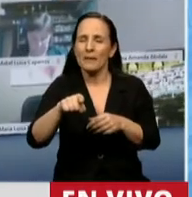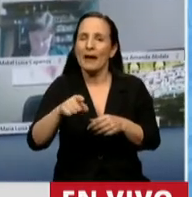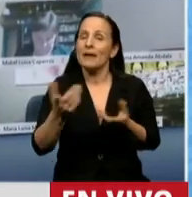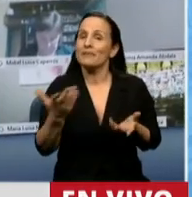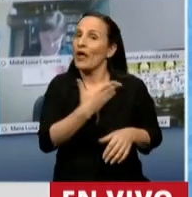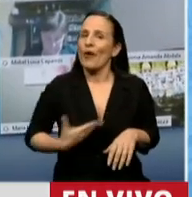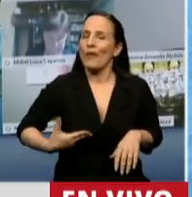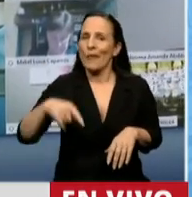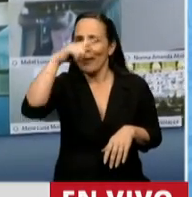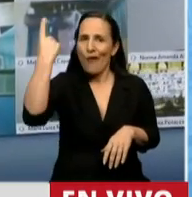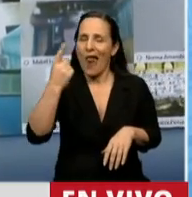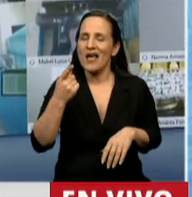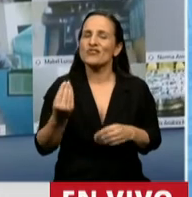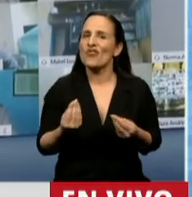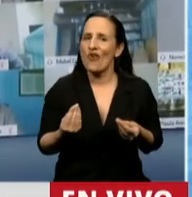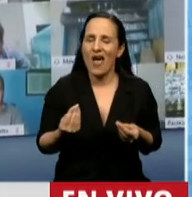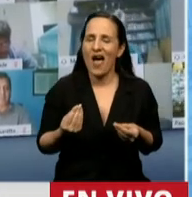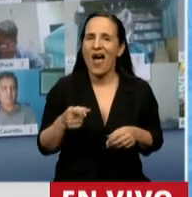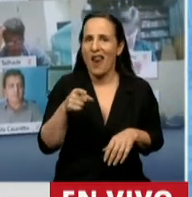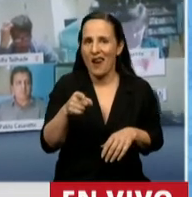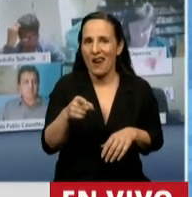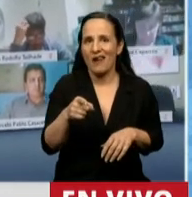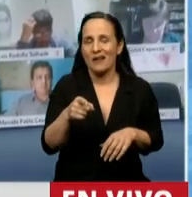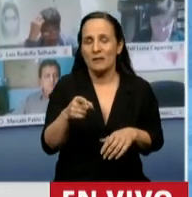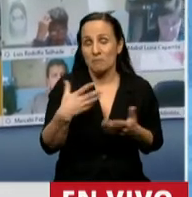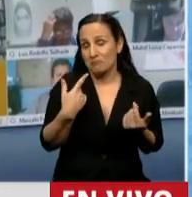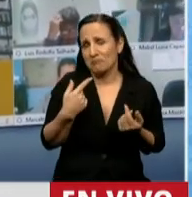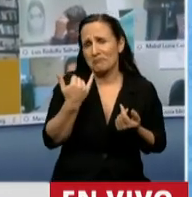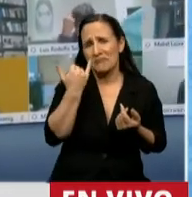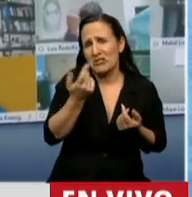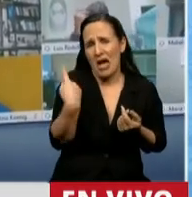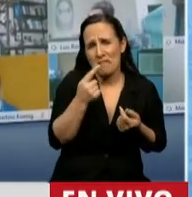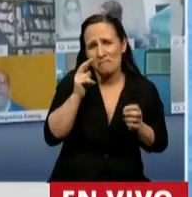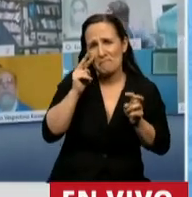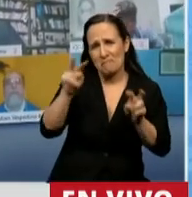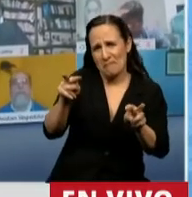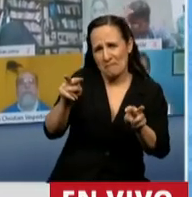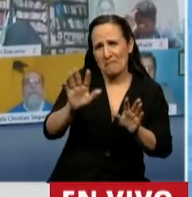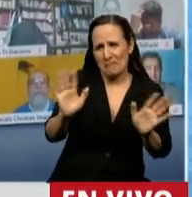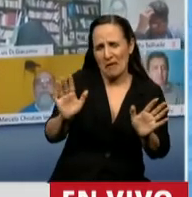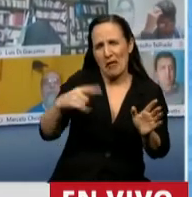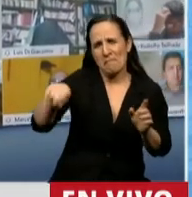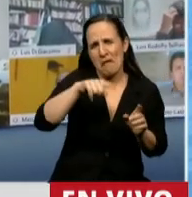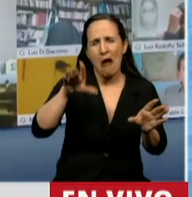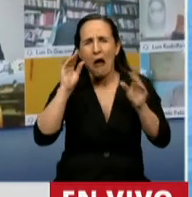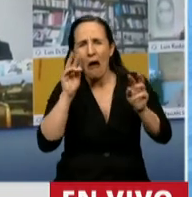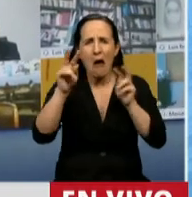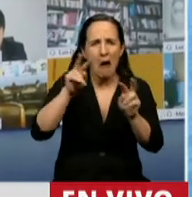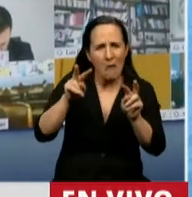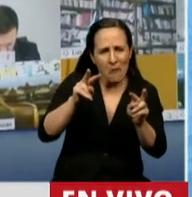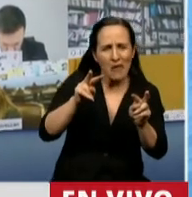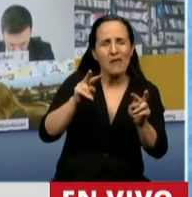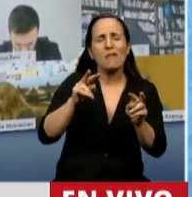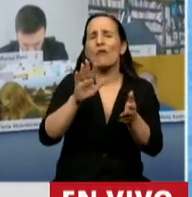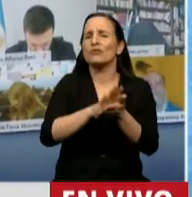el Gobierno Nacional, lo hemos podido ver y estuvimos escuchando y viendo el tema de la